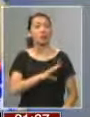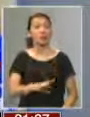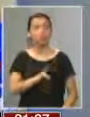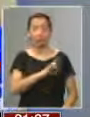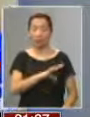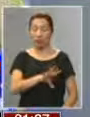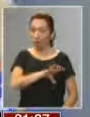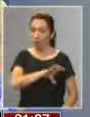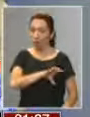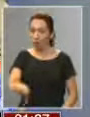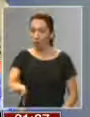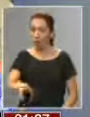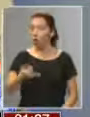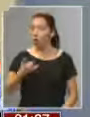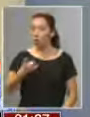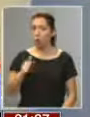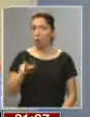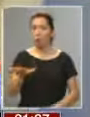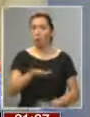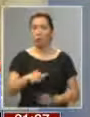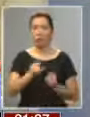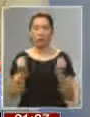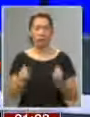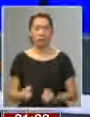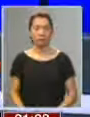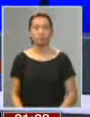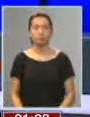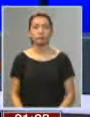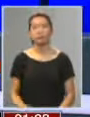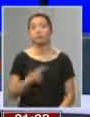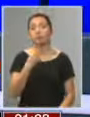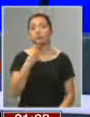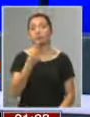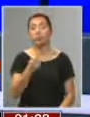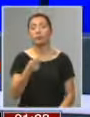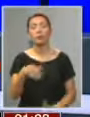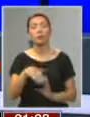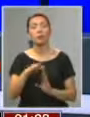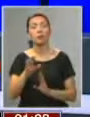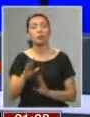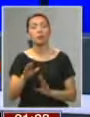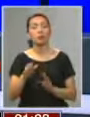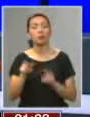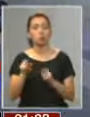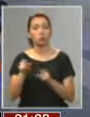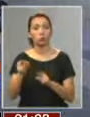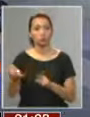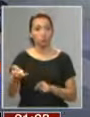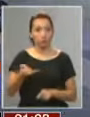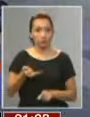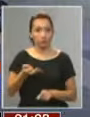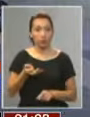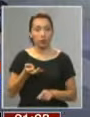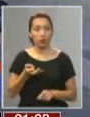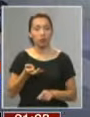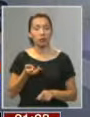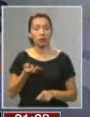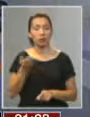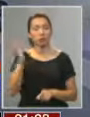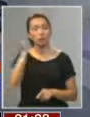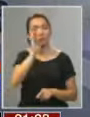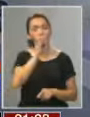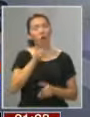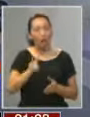repudia este tipo de políticos. Señora Masal, más allá, cierto, de que usted me señalado que no son tiempos de buscar